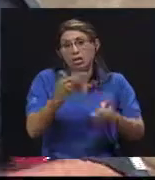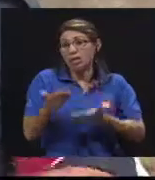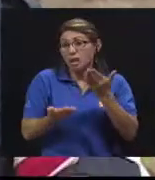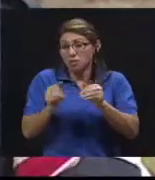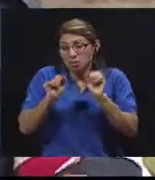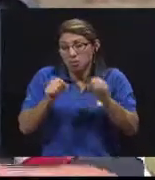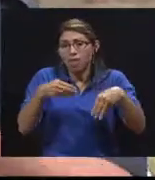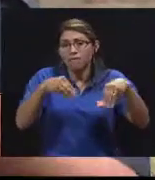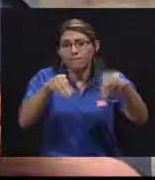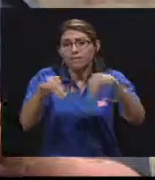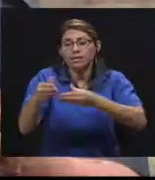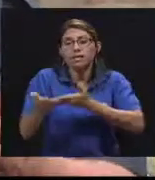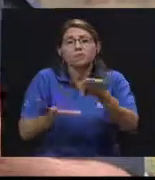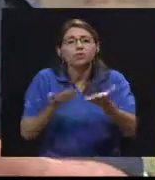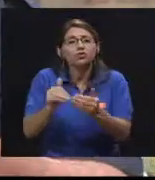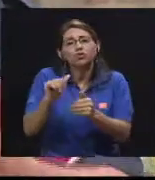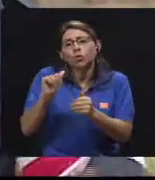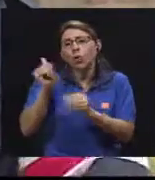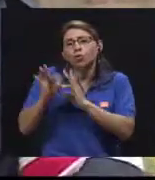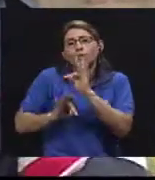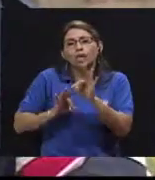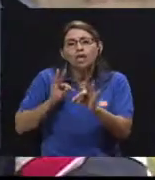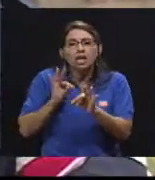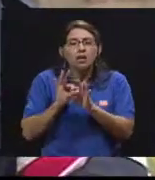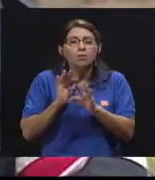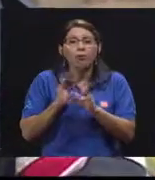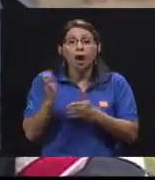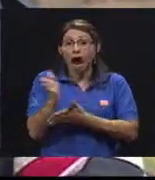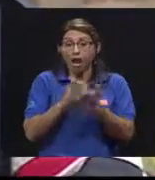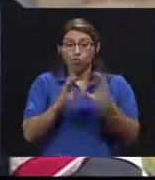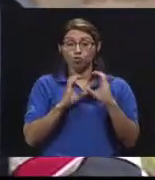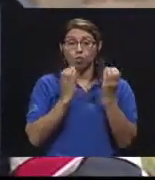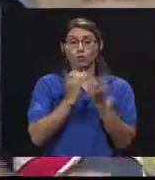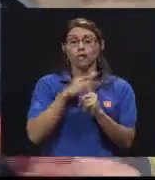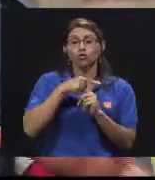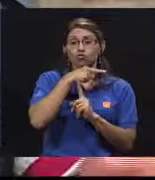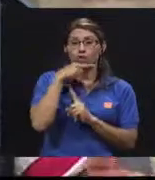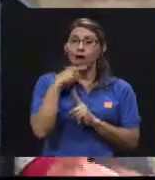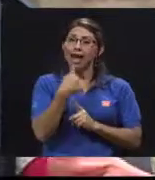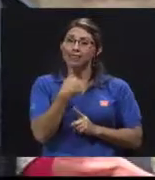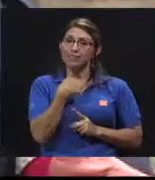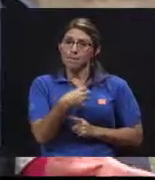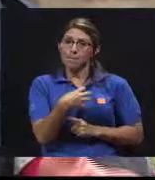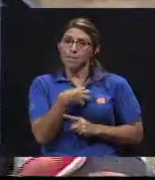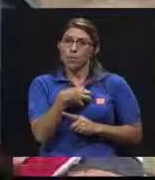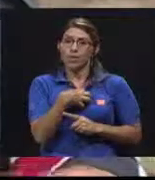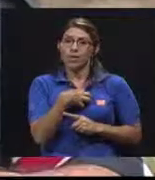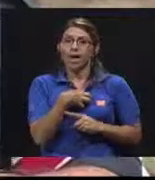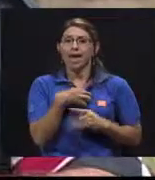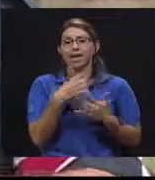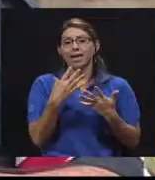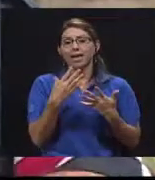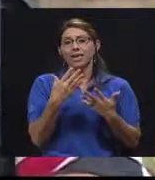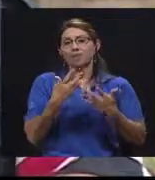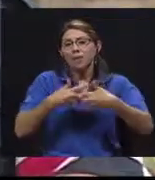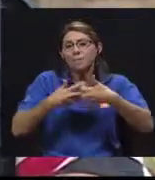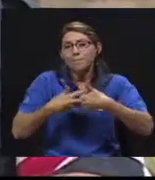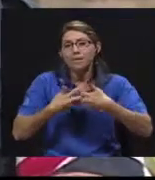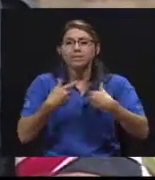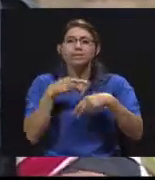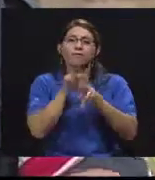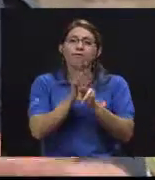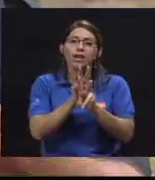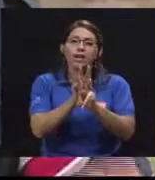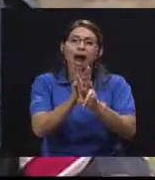otro tipo de actividades, hay algunos comités que tienen sus propias funerarias, otros comités que tienen algún saloncito, entonces lo alquilan para